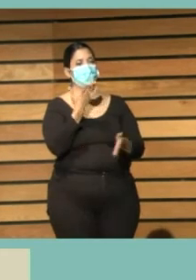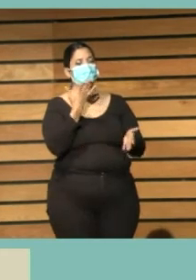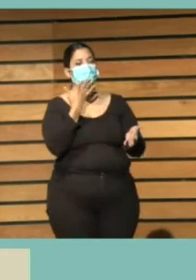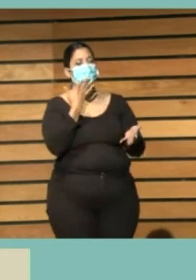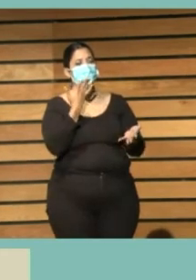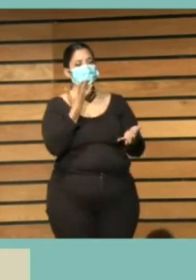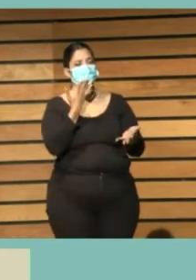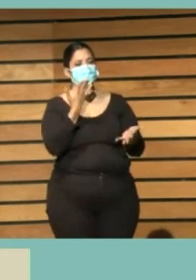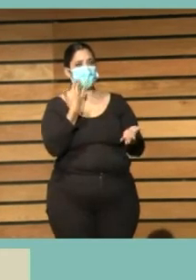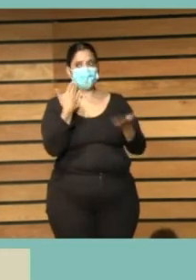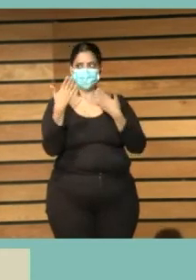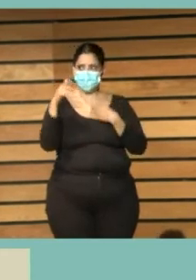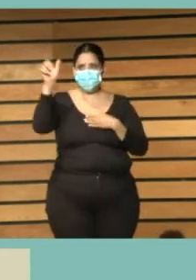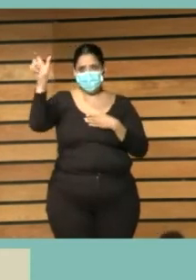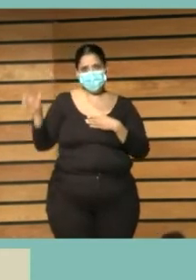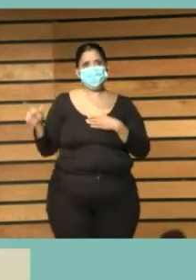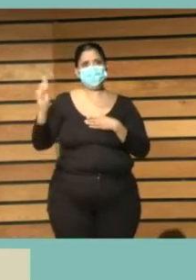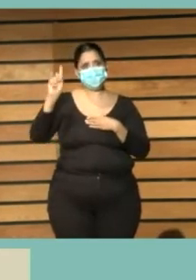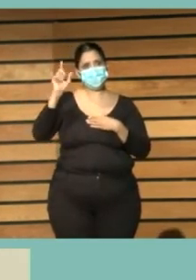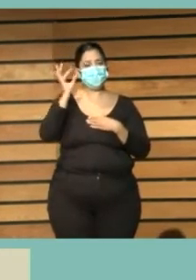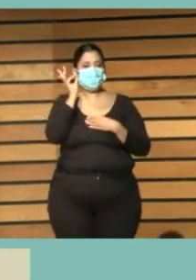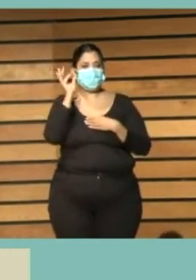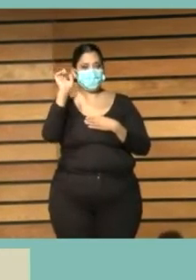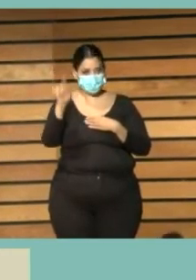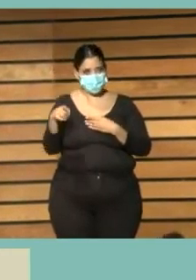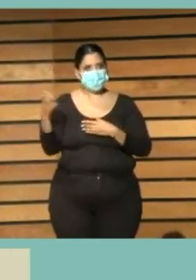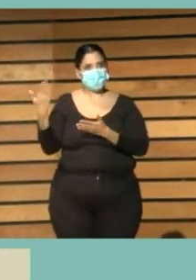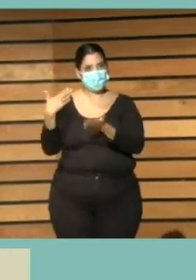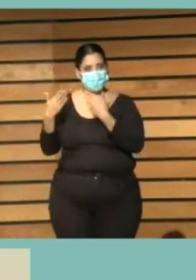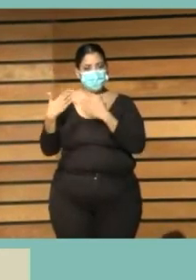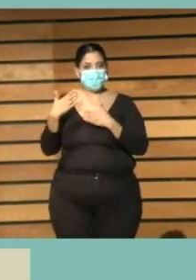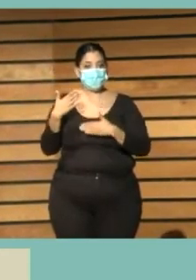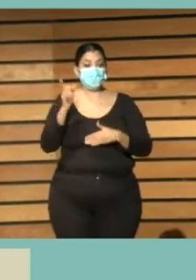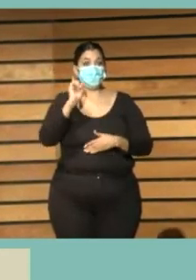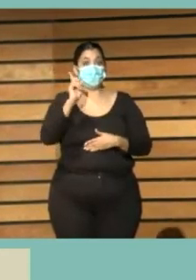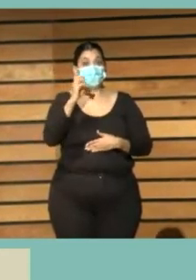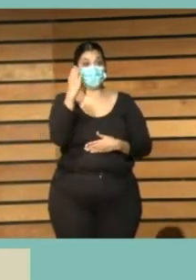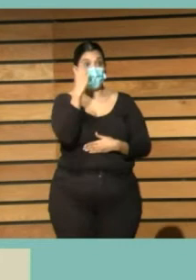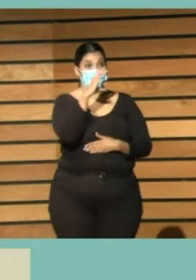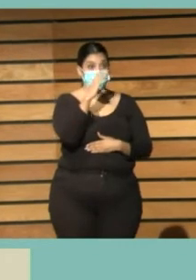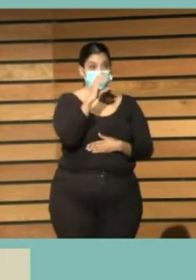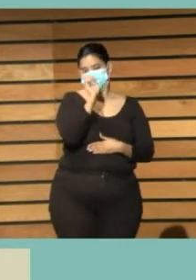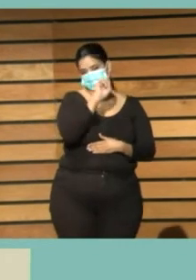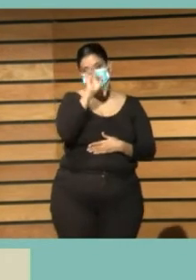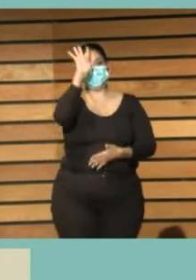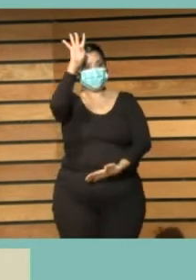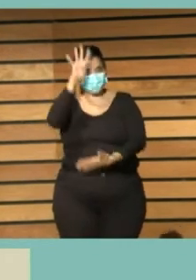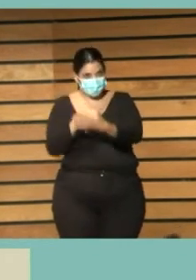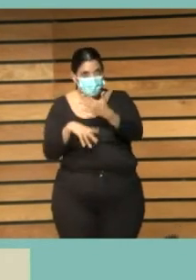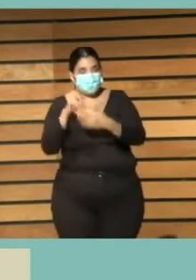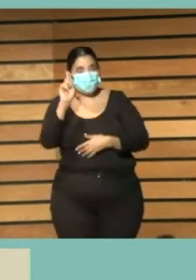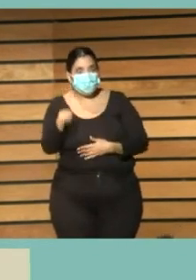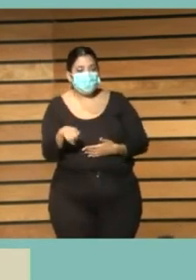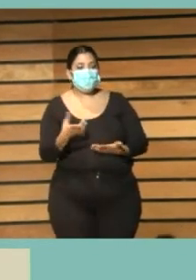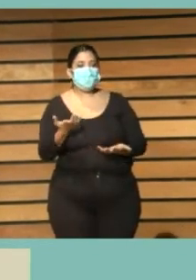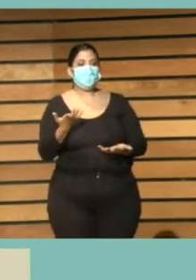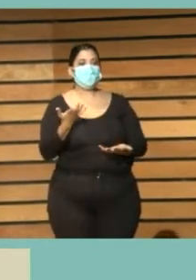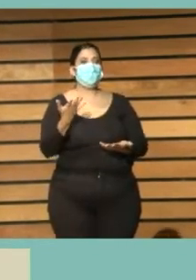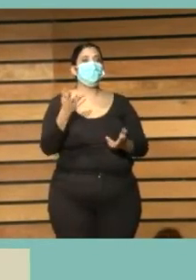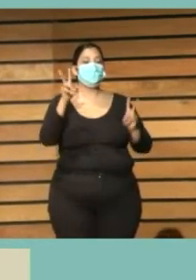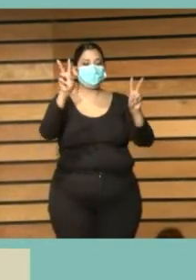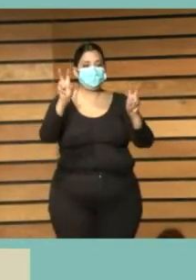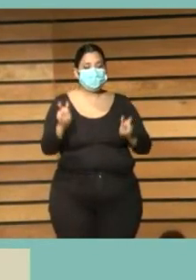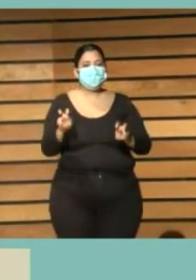Karina no pasa solo en mi tierra pasa también en Barcelona que es la